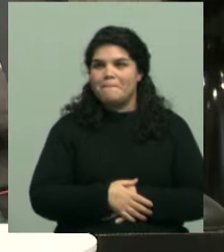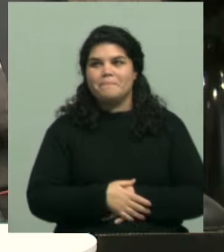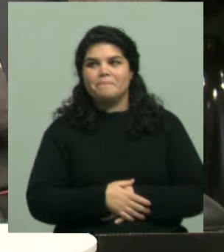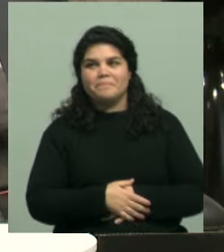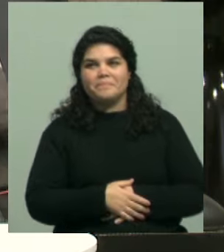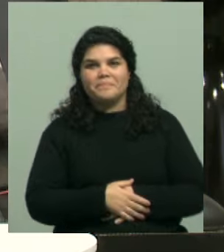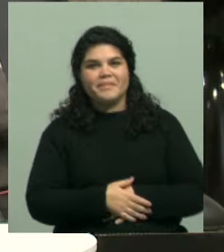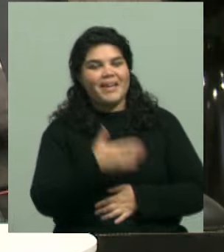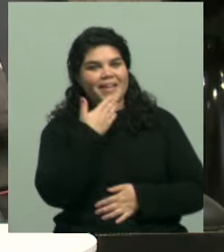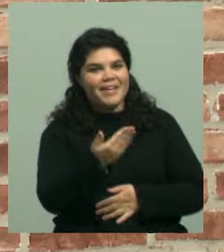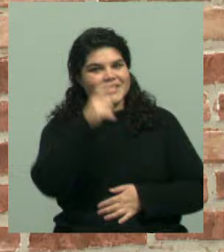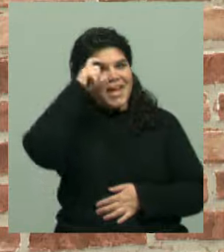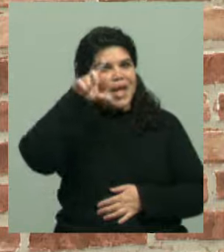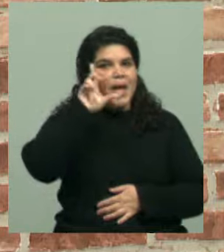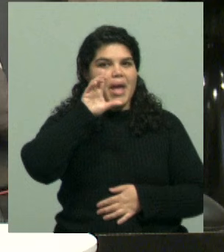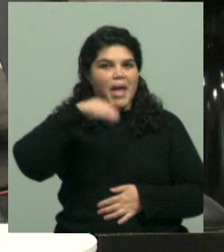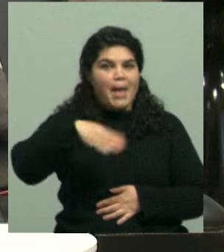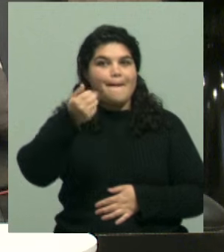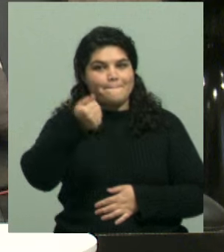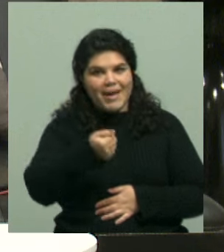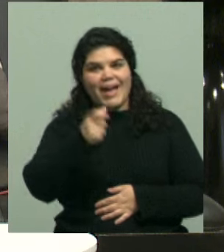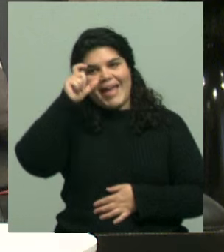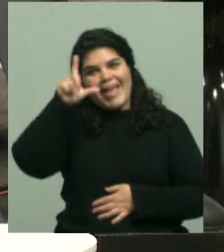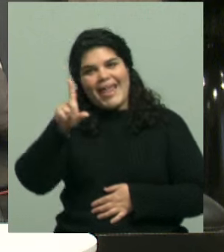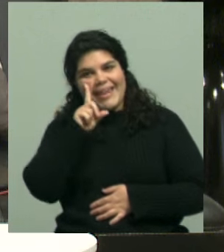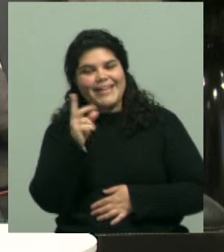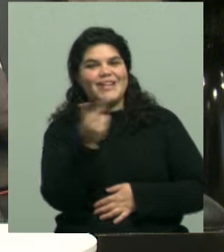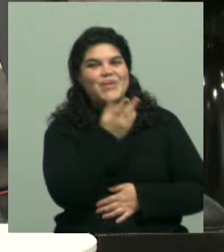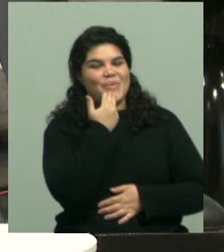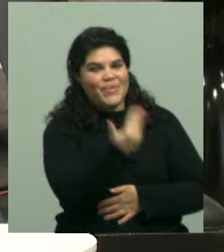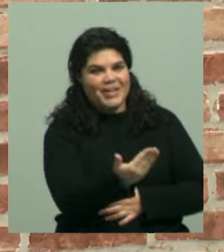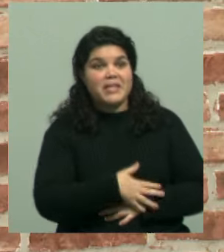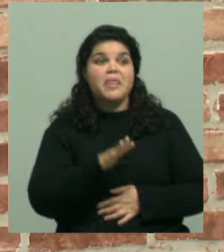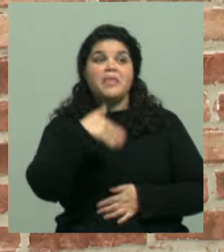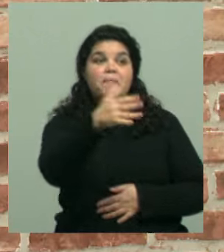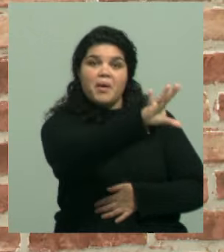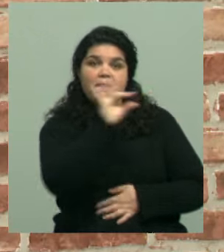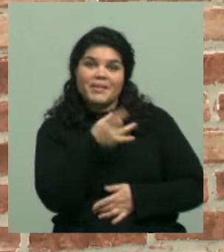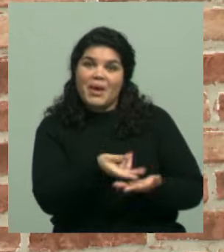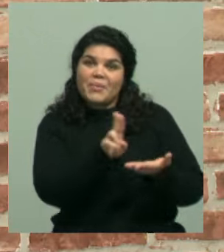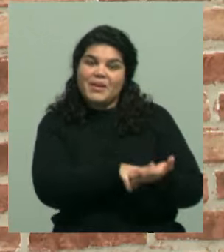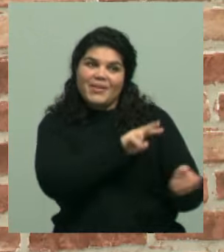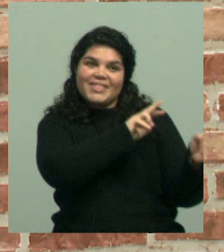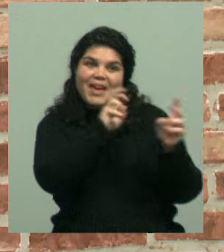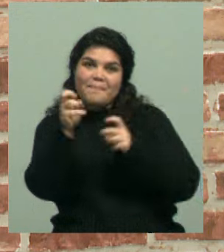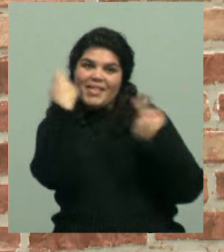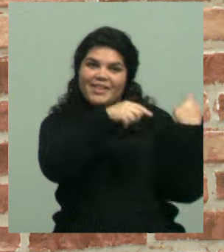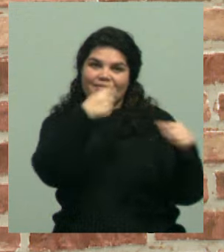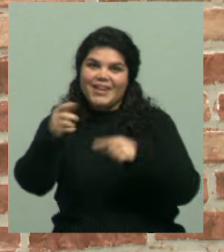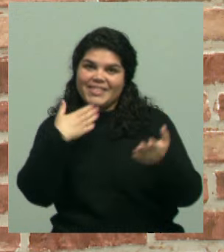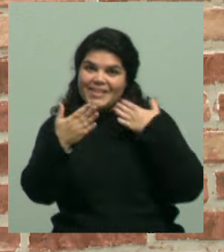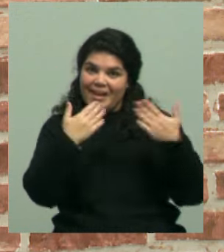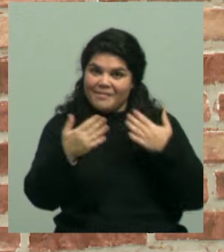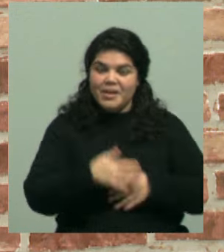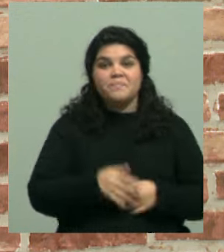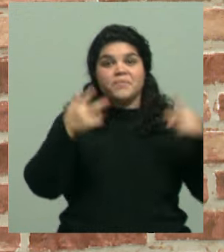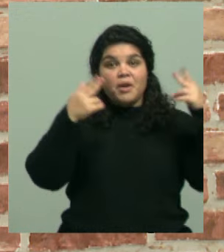cuando quiera. Gracias Emma. Además está decir que están invitados cuando quieran a seguir hablando de distintos temas por supuesto aquí en Apuntés. Nos